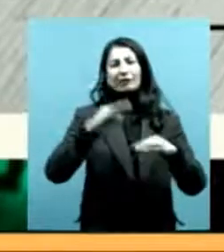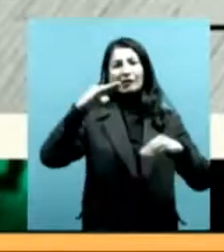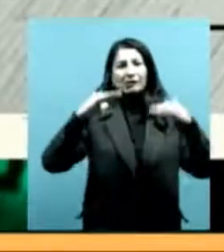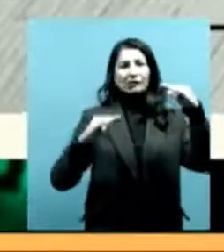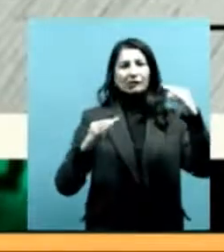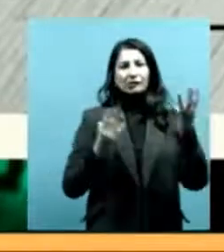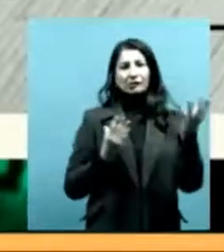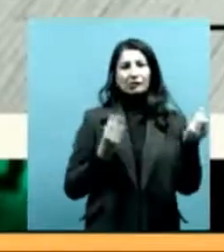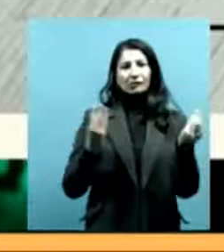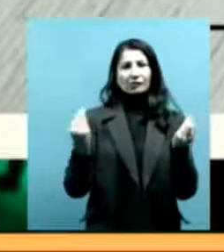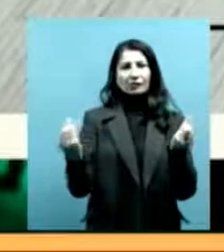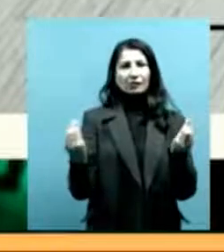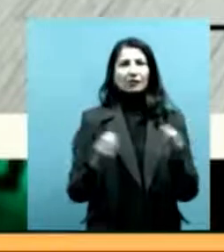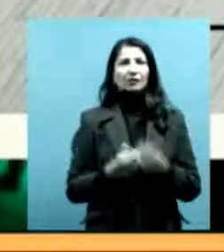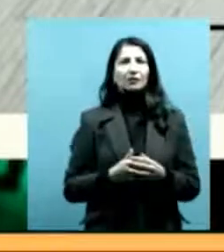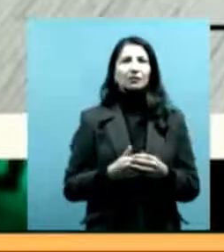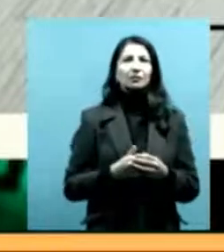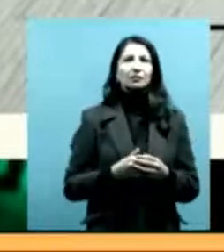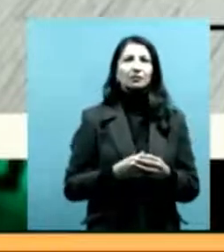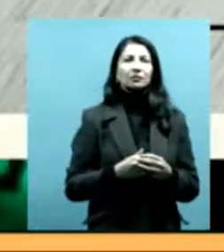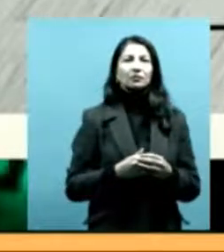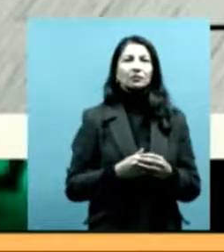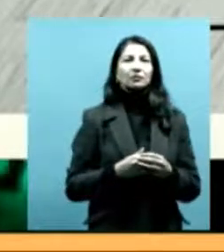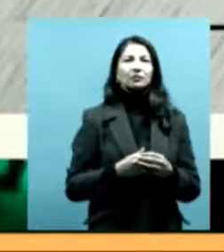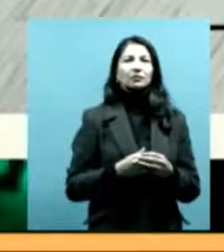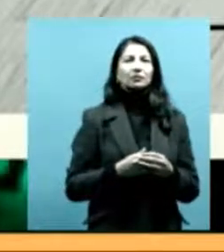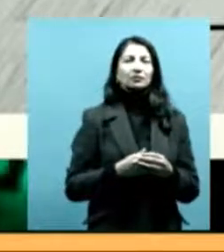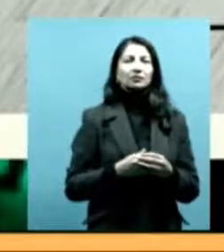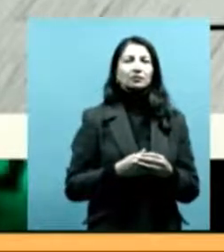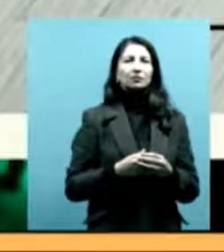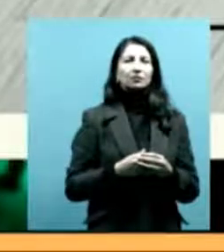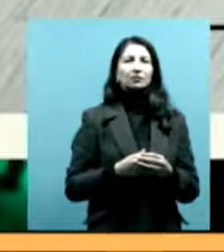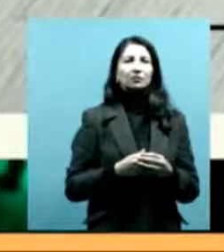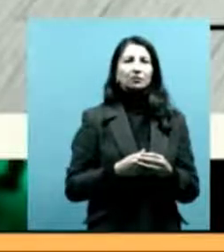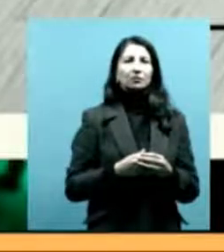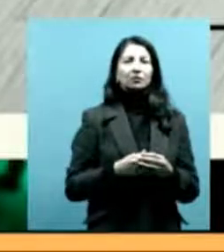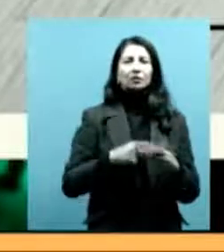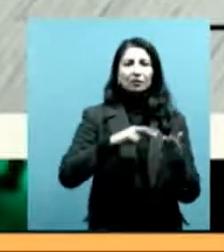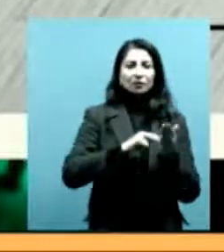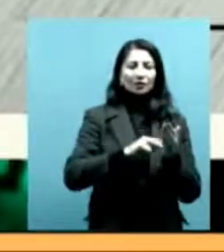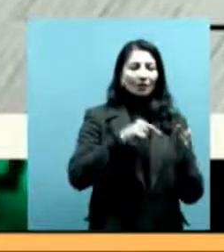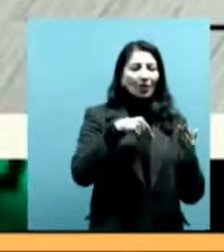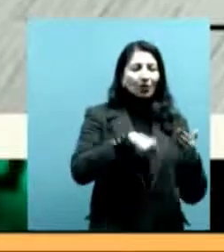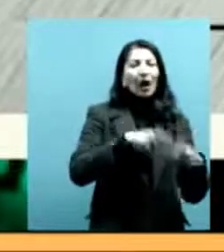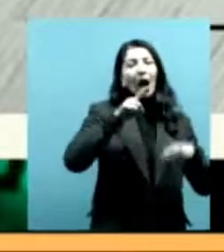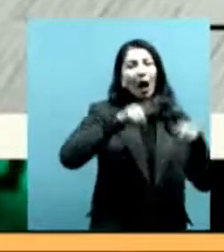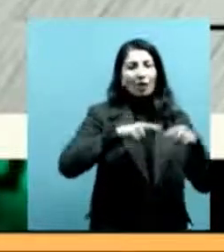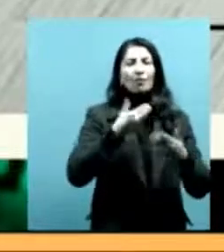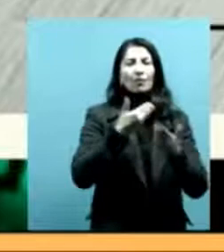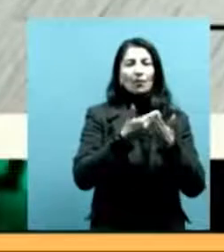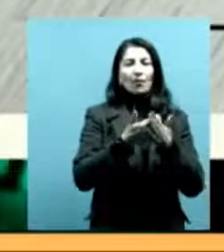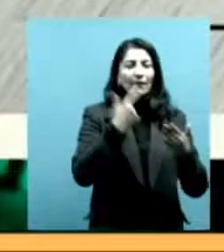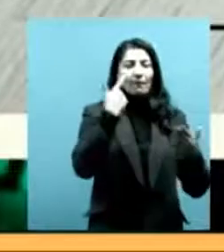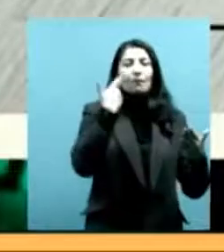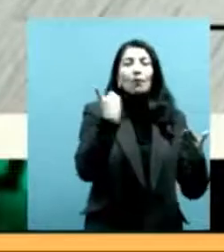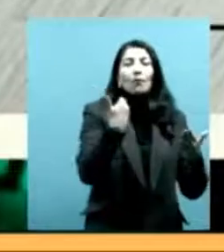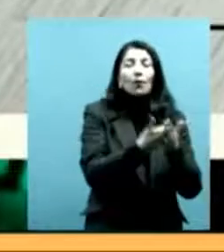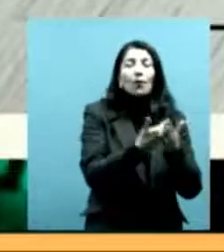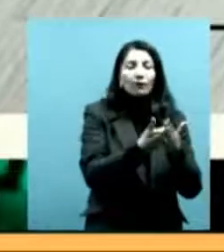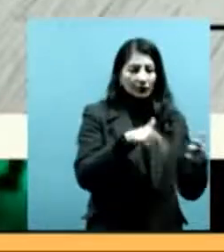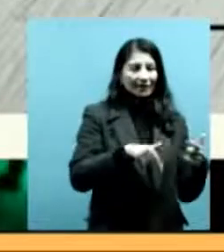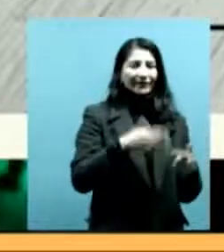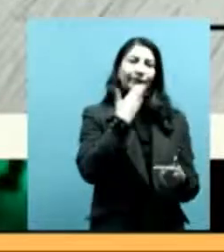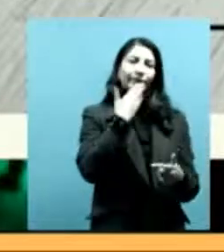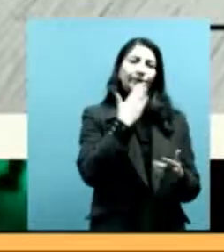plus de fuerza mágica a los papeles que lo conforman, que se vuelven y devienen documentos y pruebas verdaderas. Entonces, en los juicios,